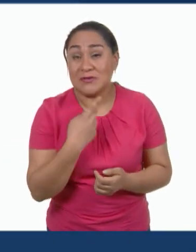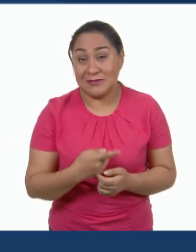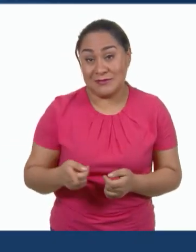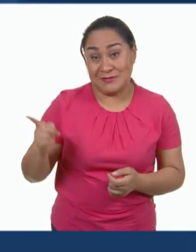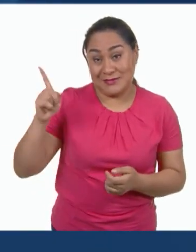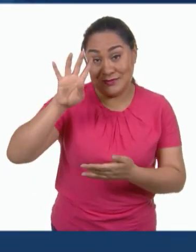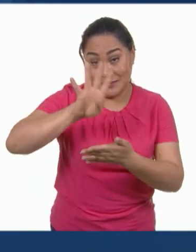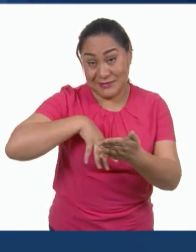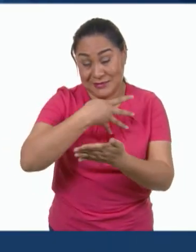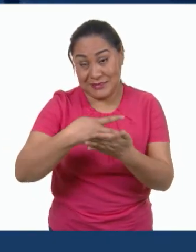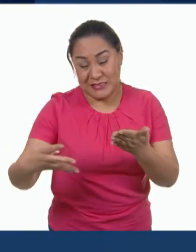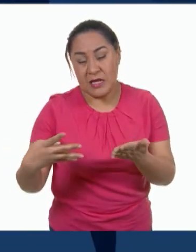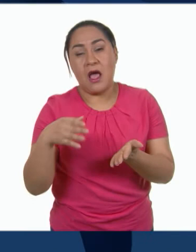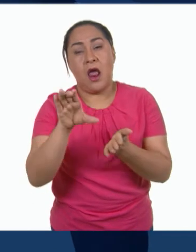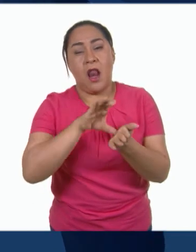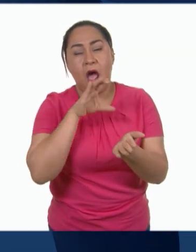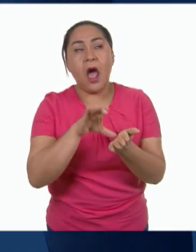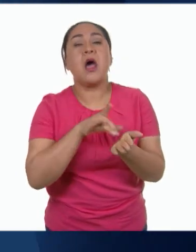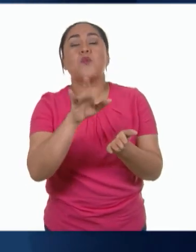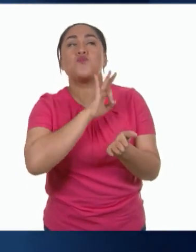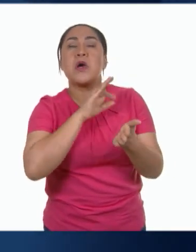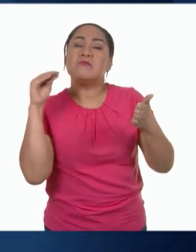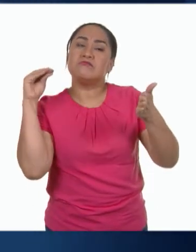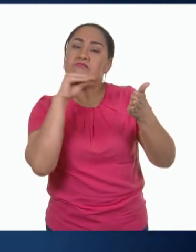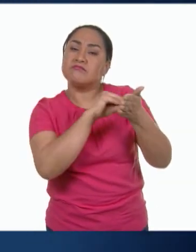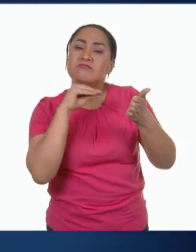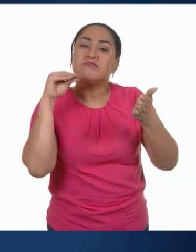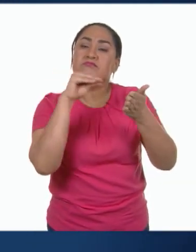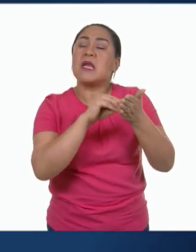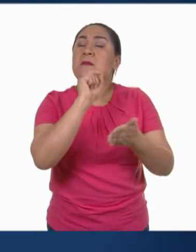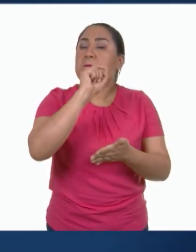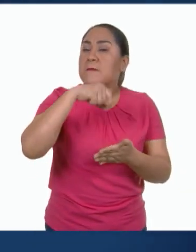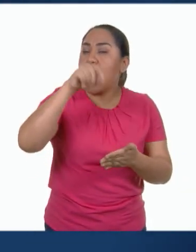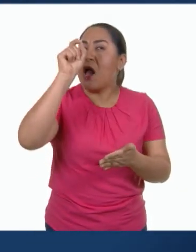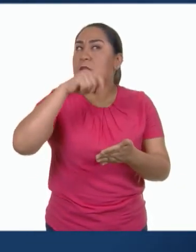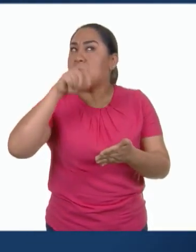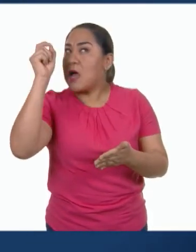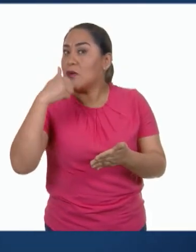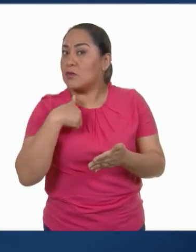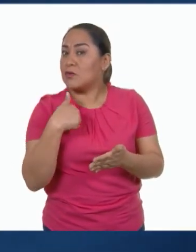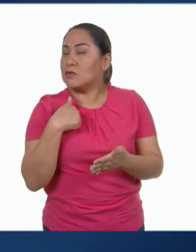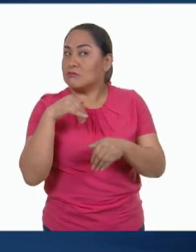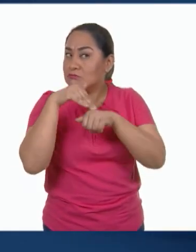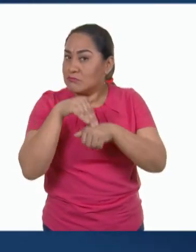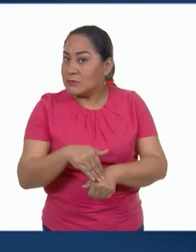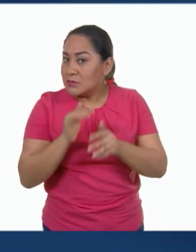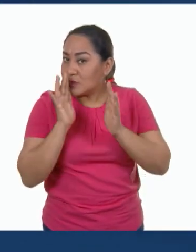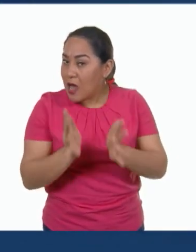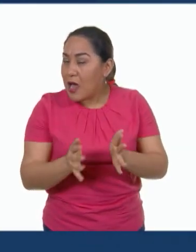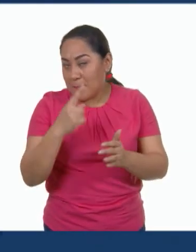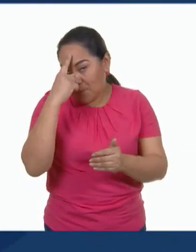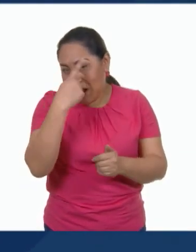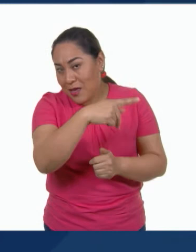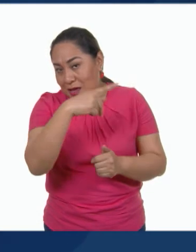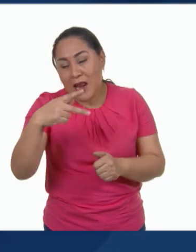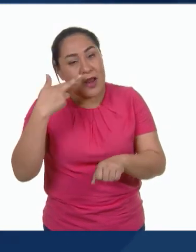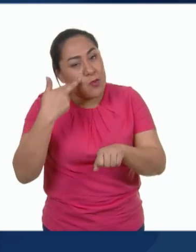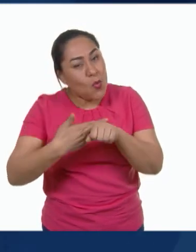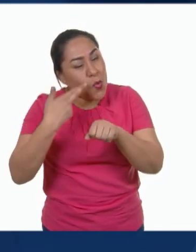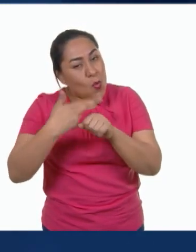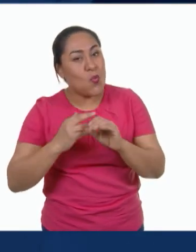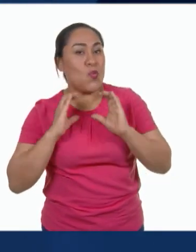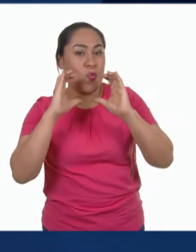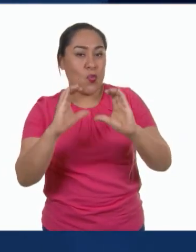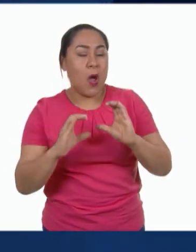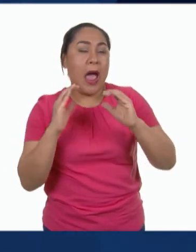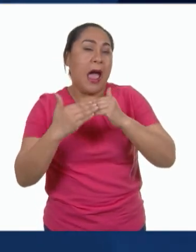sustentable les ayude a registrar con una palomita si cumplieron las acciones para el consumo sustentable que